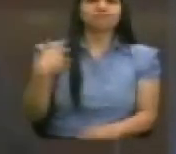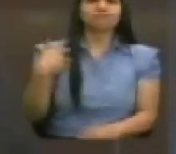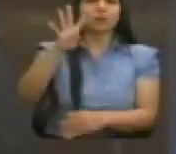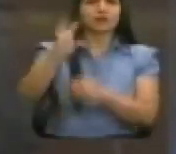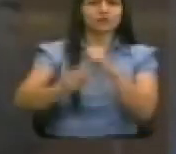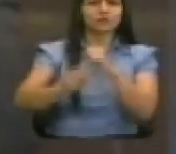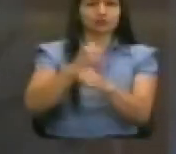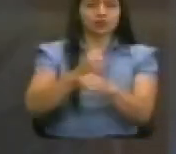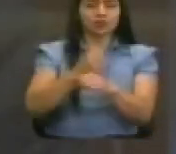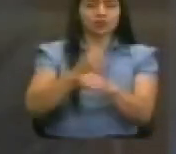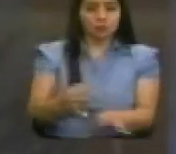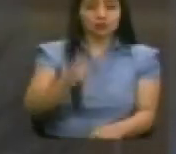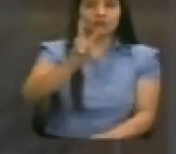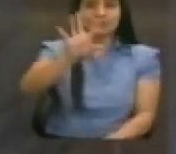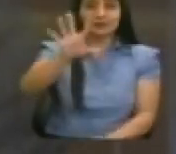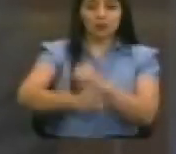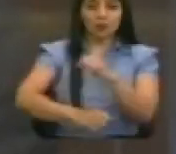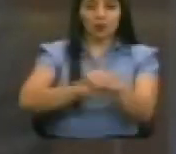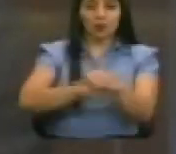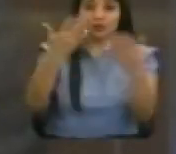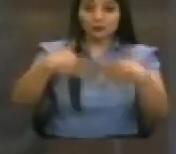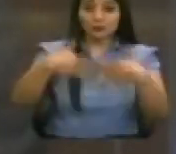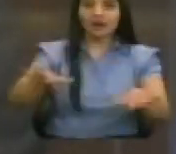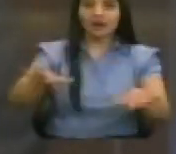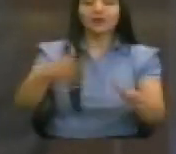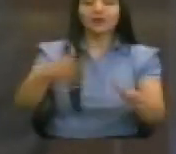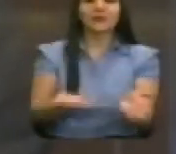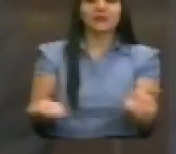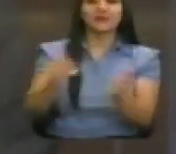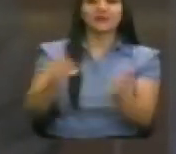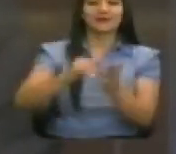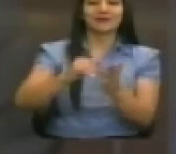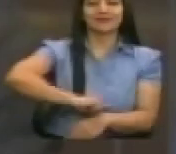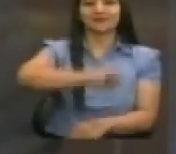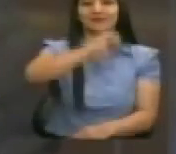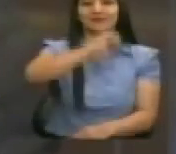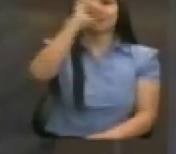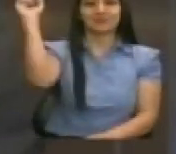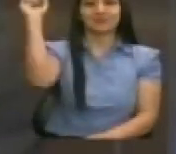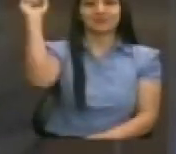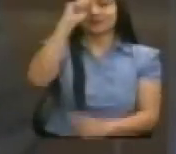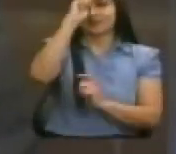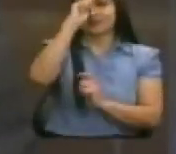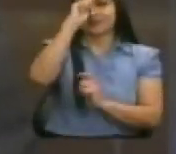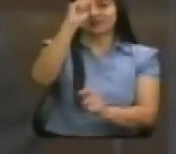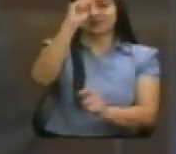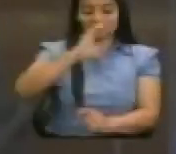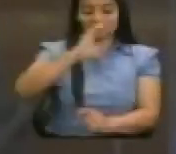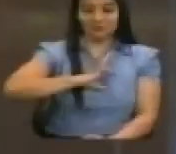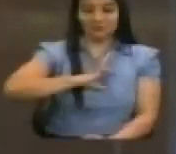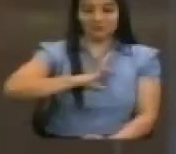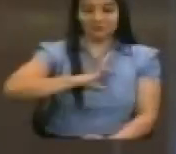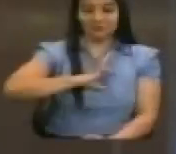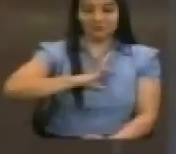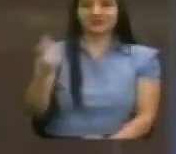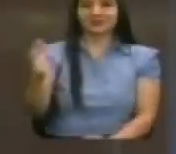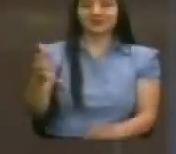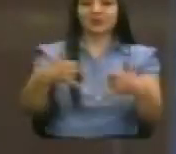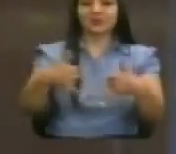25 años, se vuelve a obtener una medalla olímpica gracias